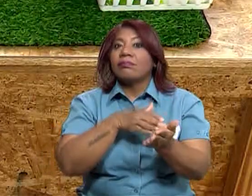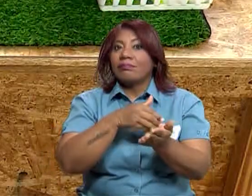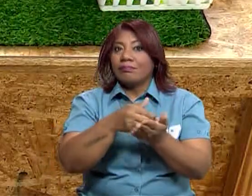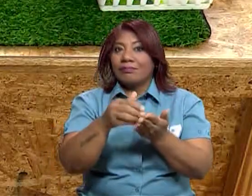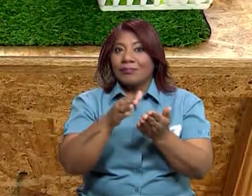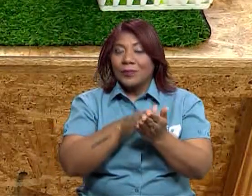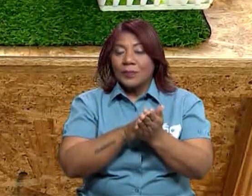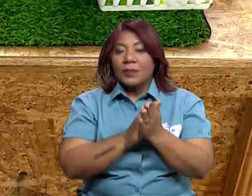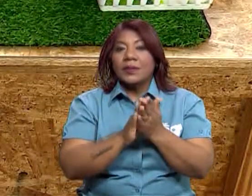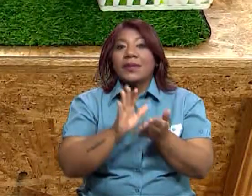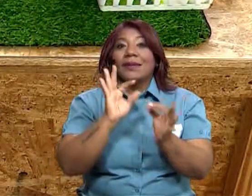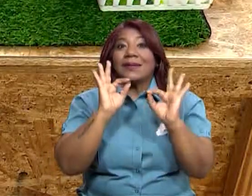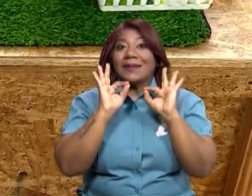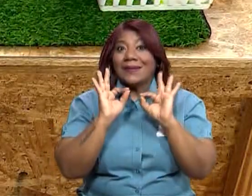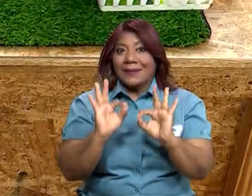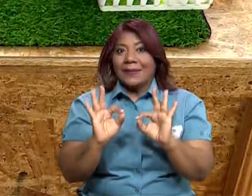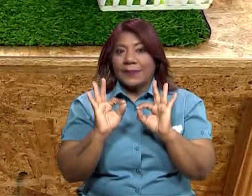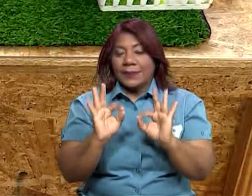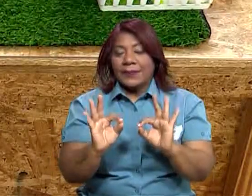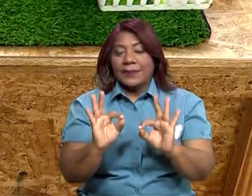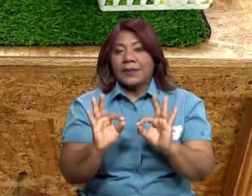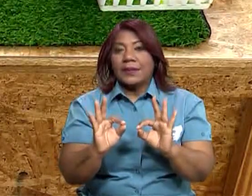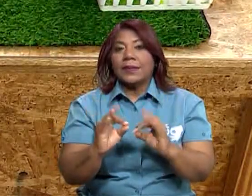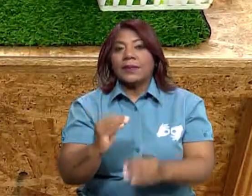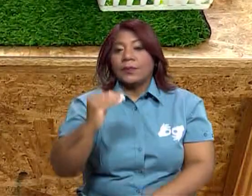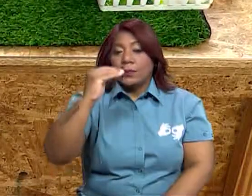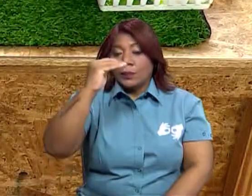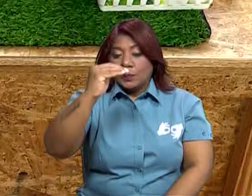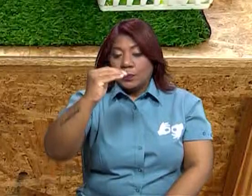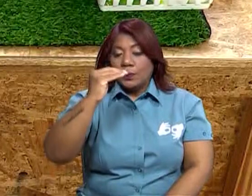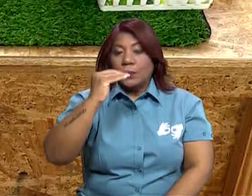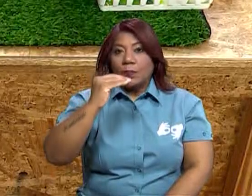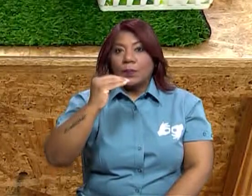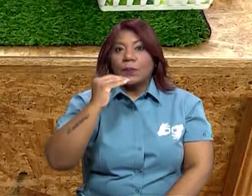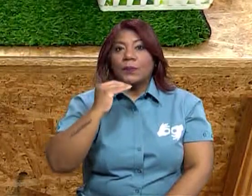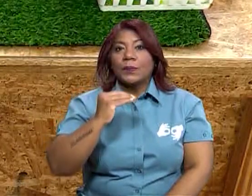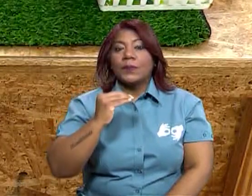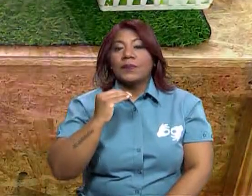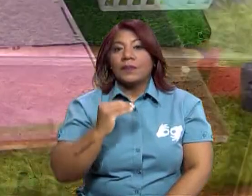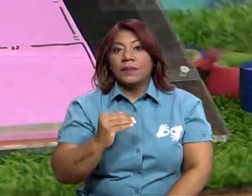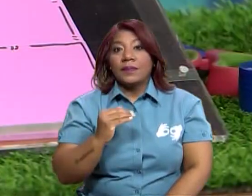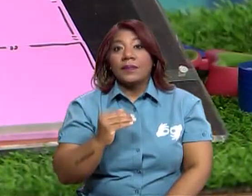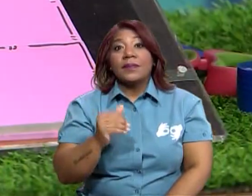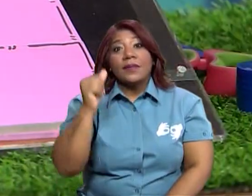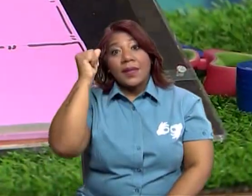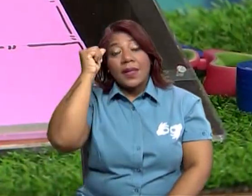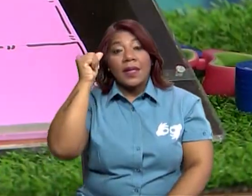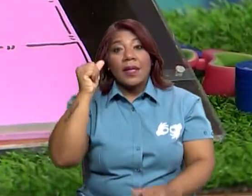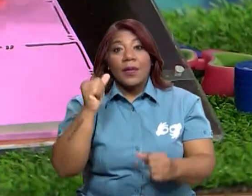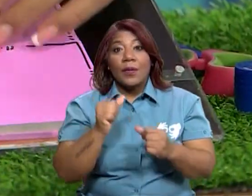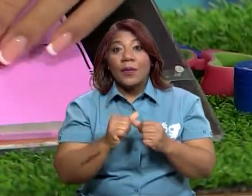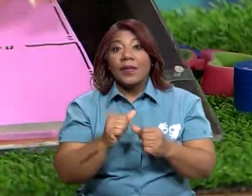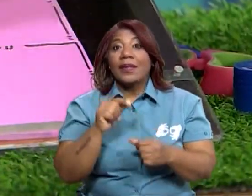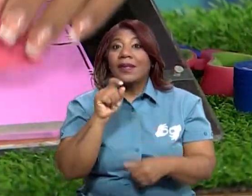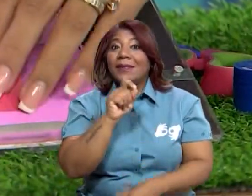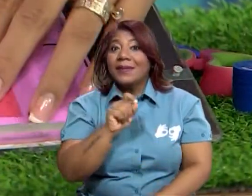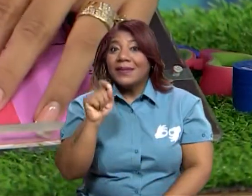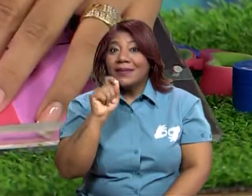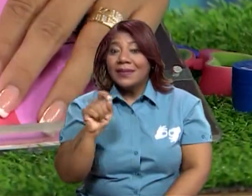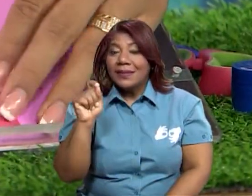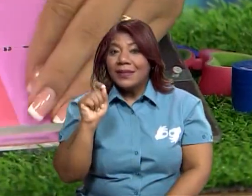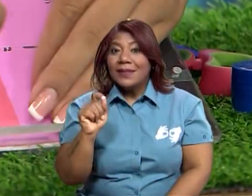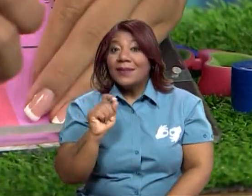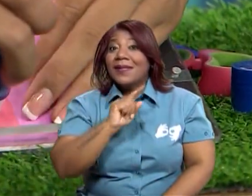Bien, vamos a ir pegándolo acá y en cada uno de esos papelitos, como hice en el primer ejemplo, vas a escribir